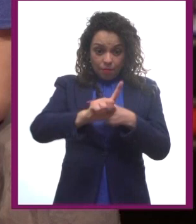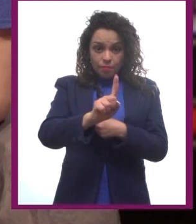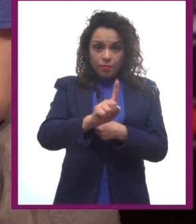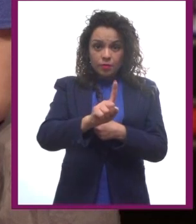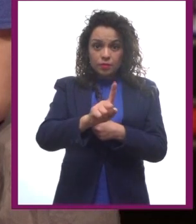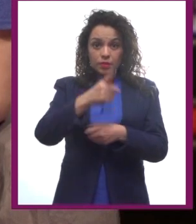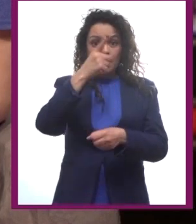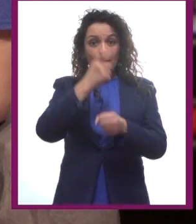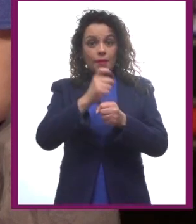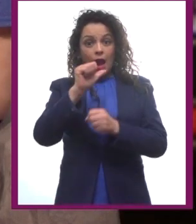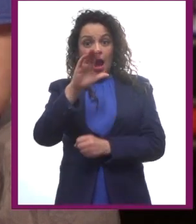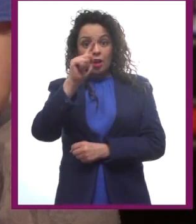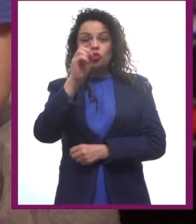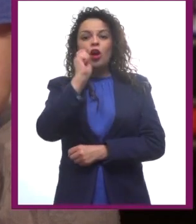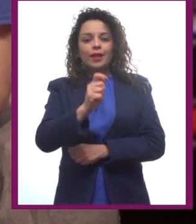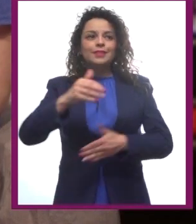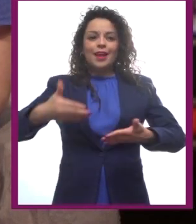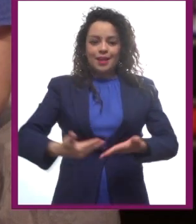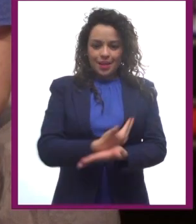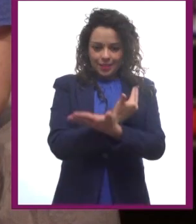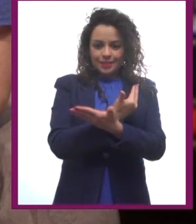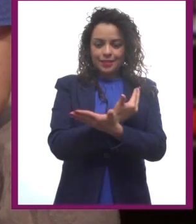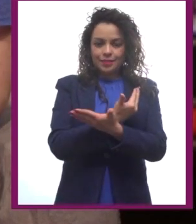primer acto. Crecer.